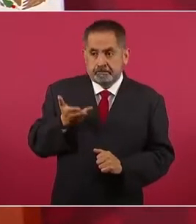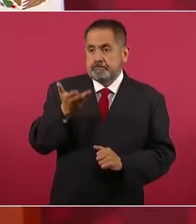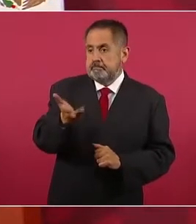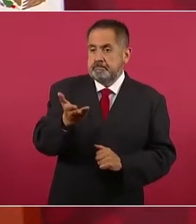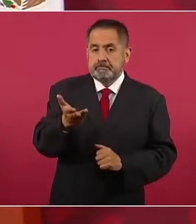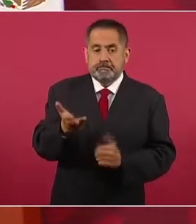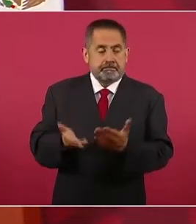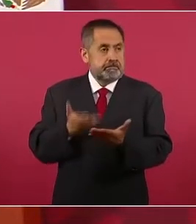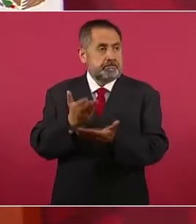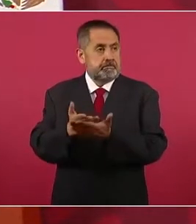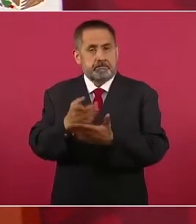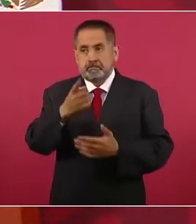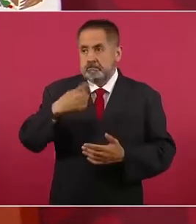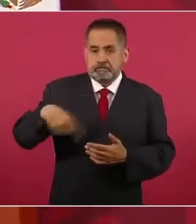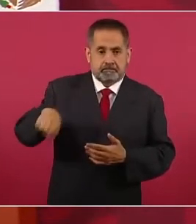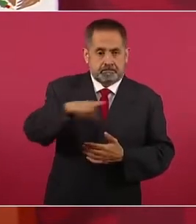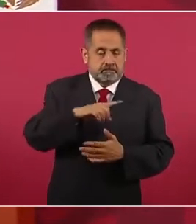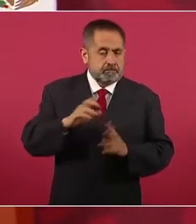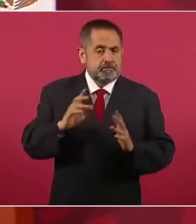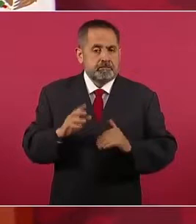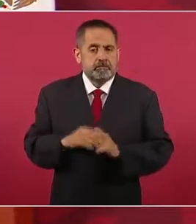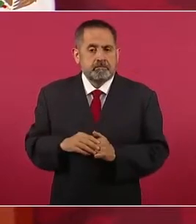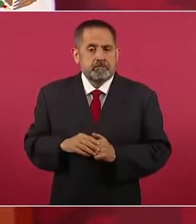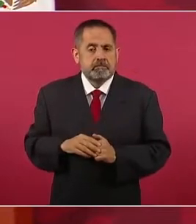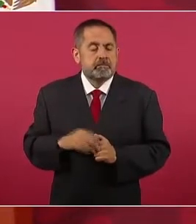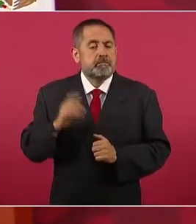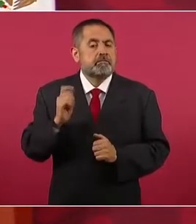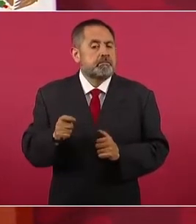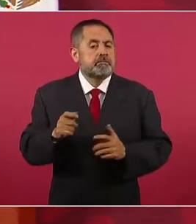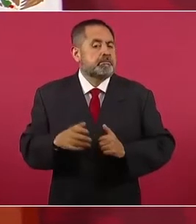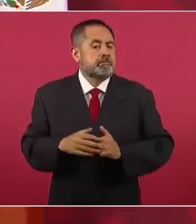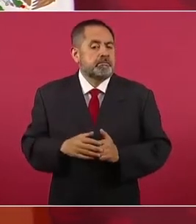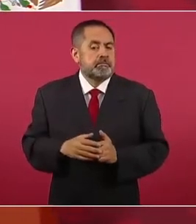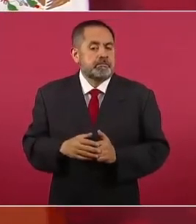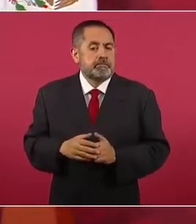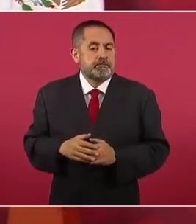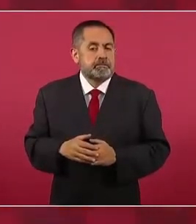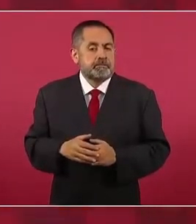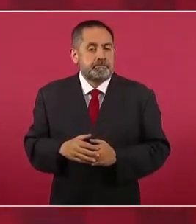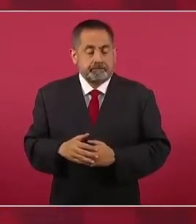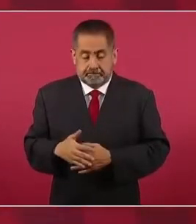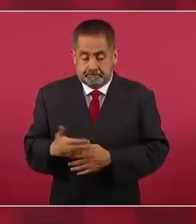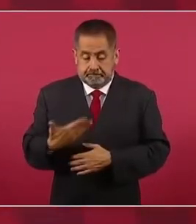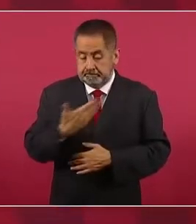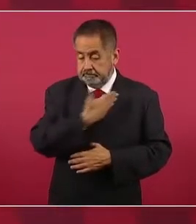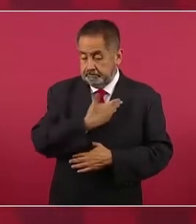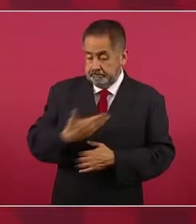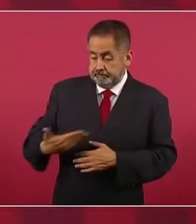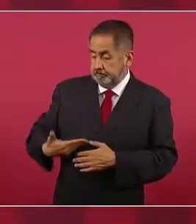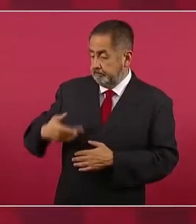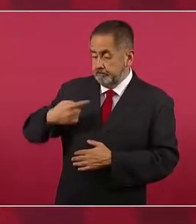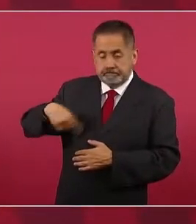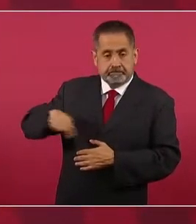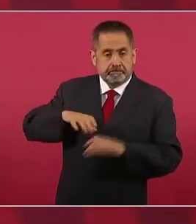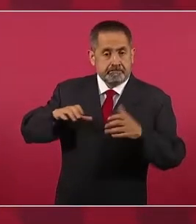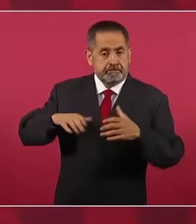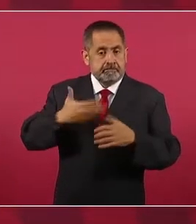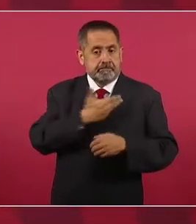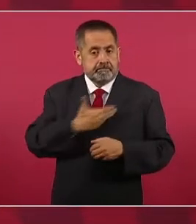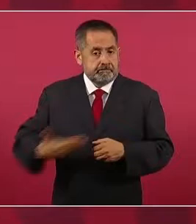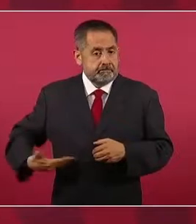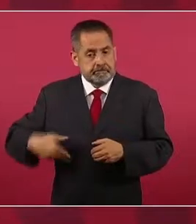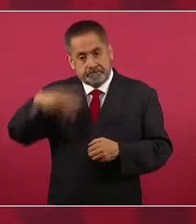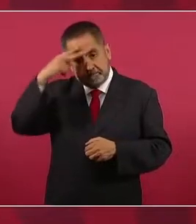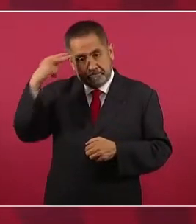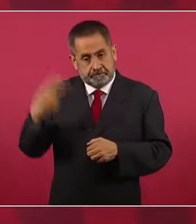el Ejecutivo, el presidente de la República